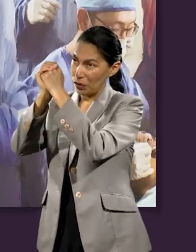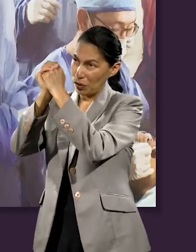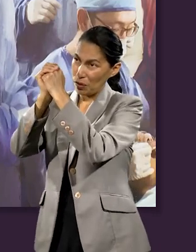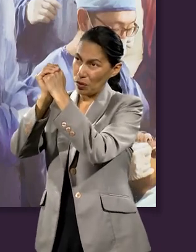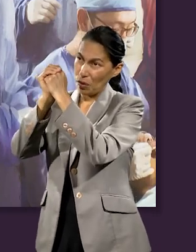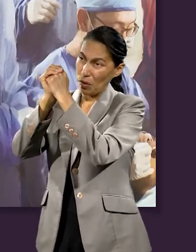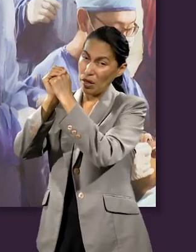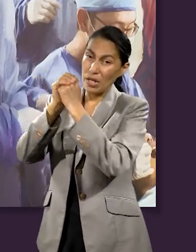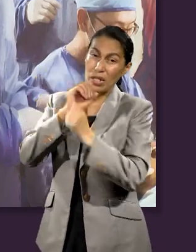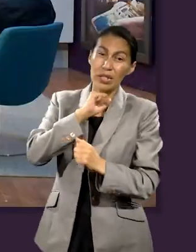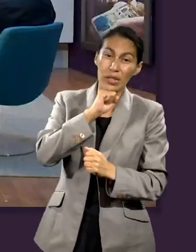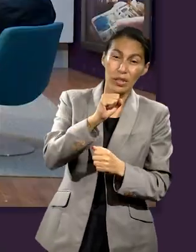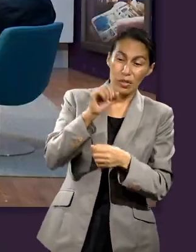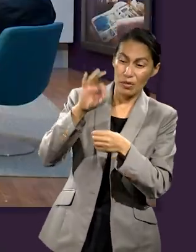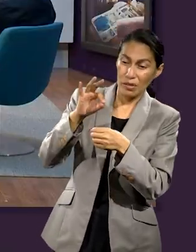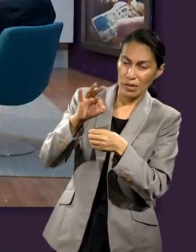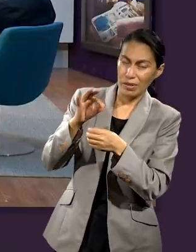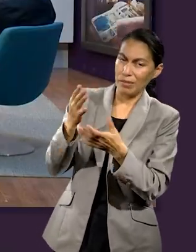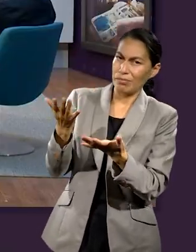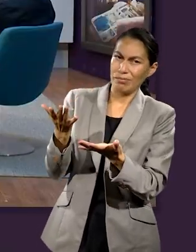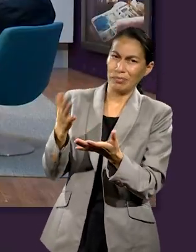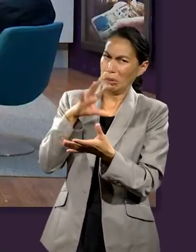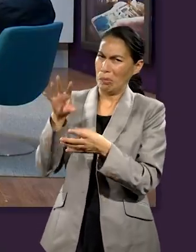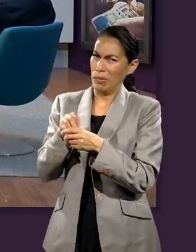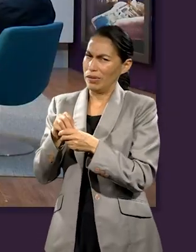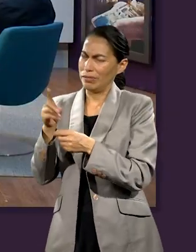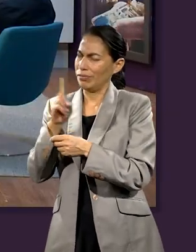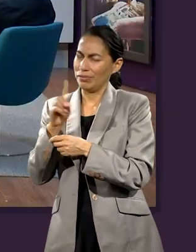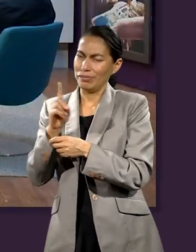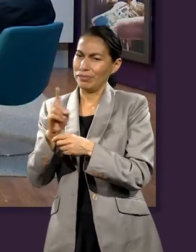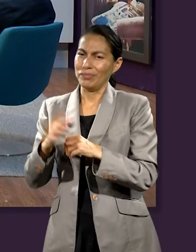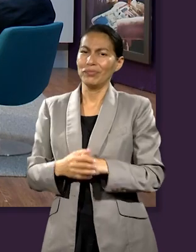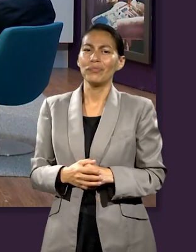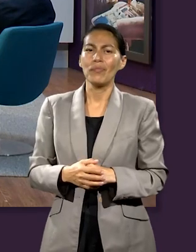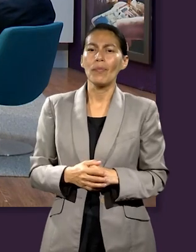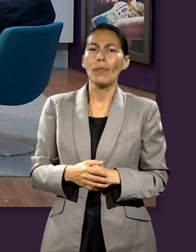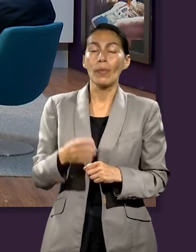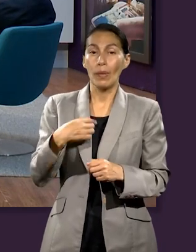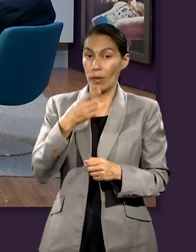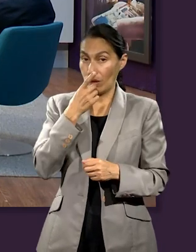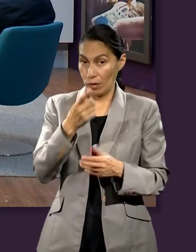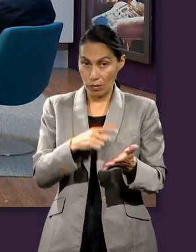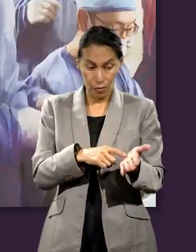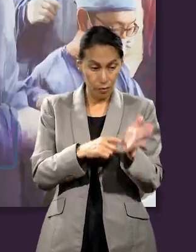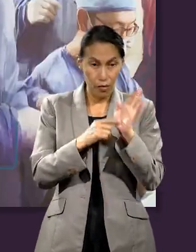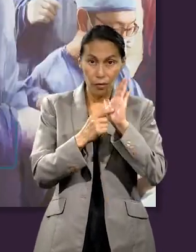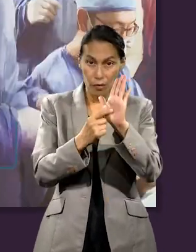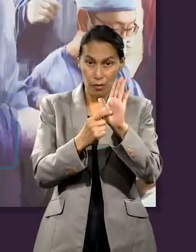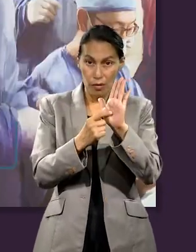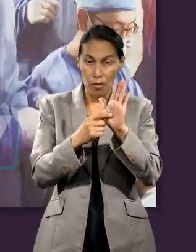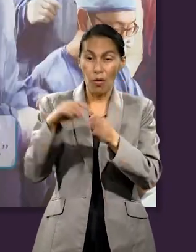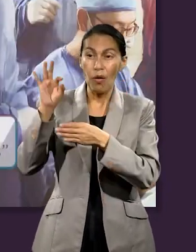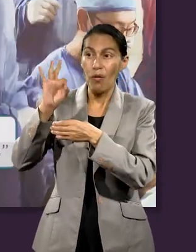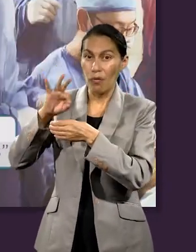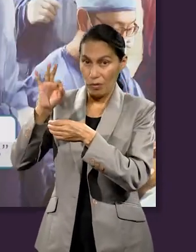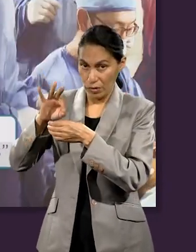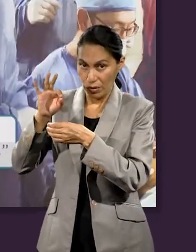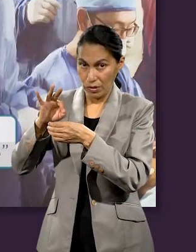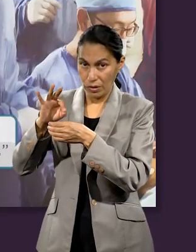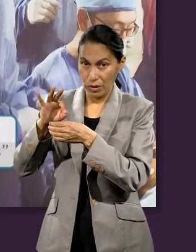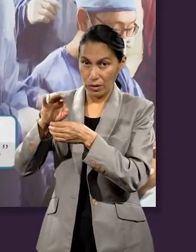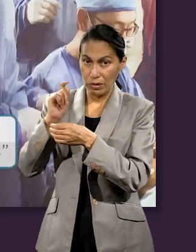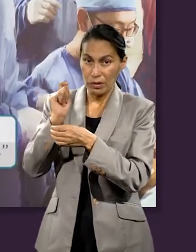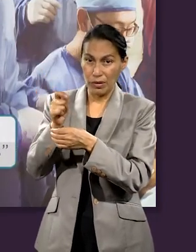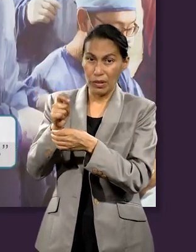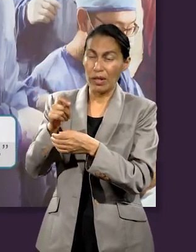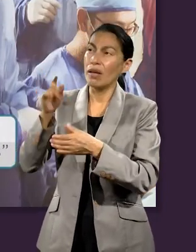si yo no doy ofrenda. Ya. Y algo que quiero resaltar es que las ofrendas revelan la calidad